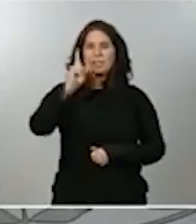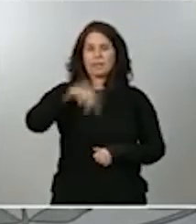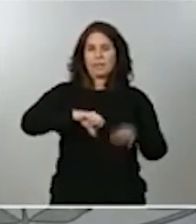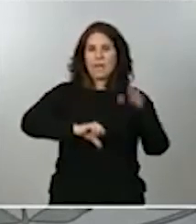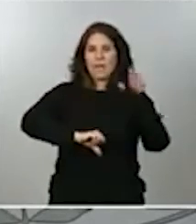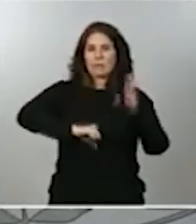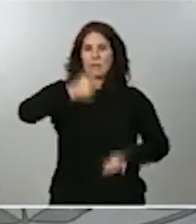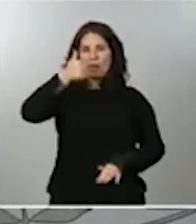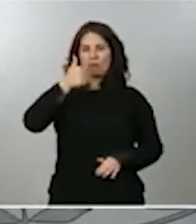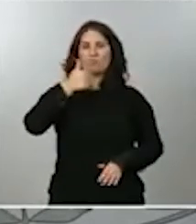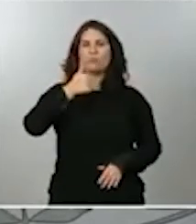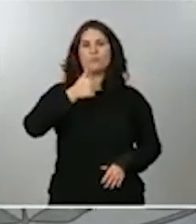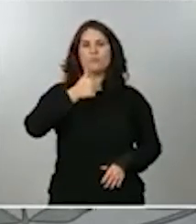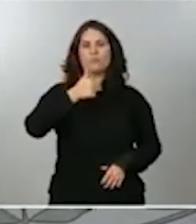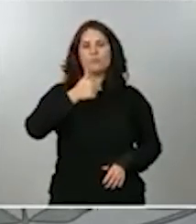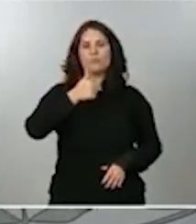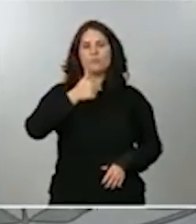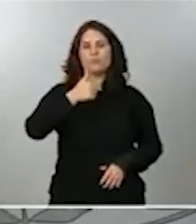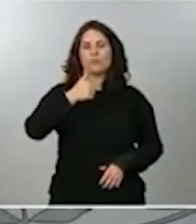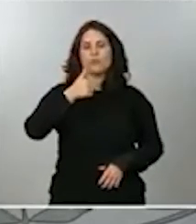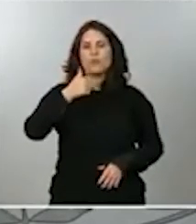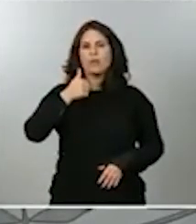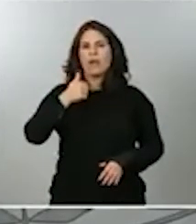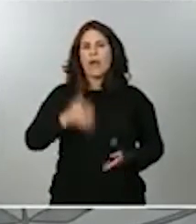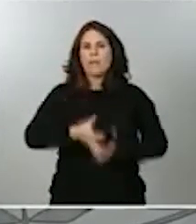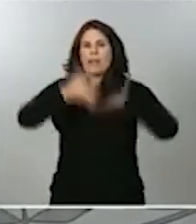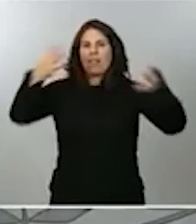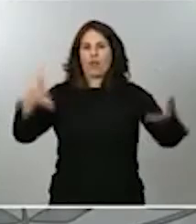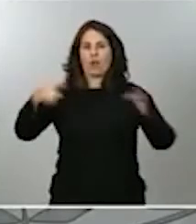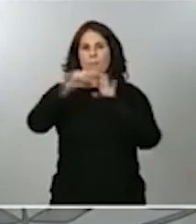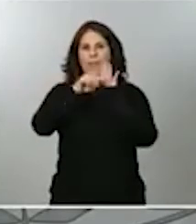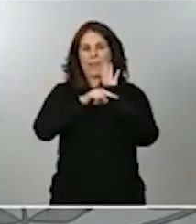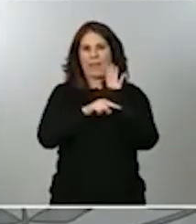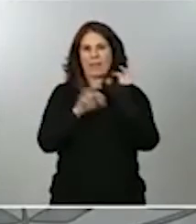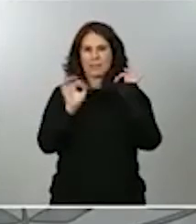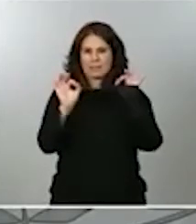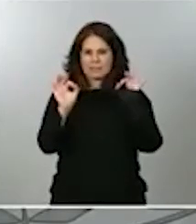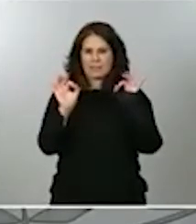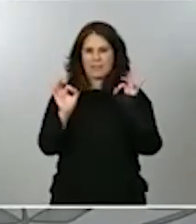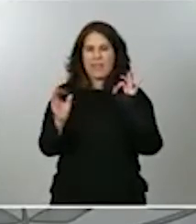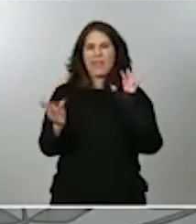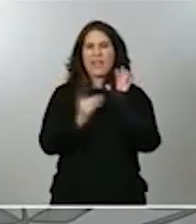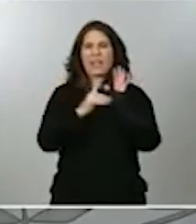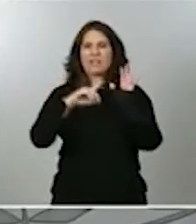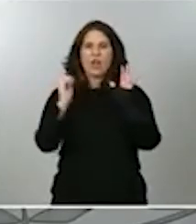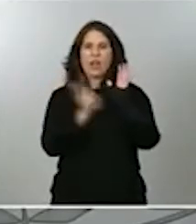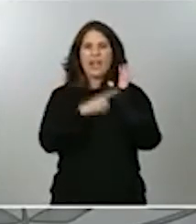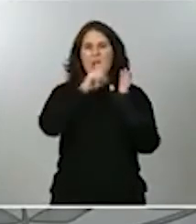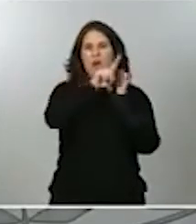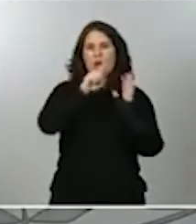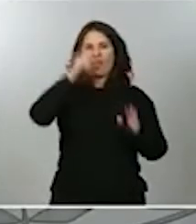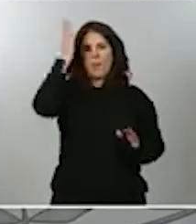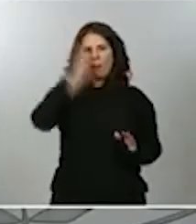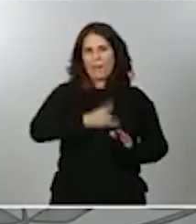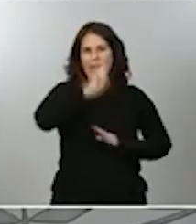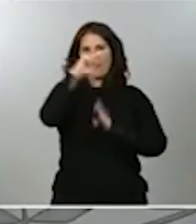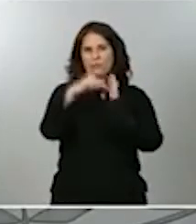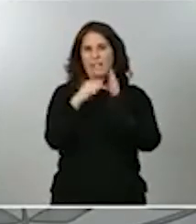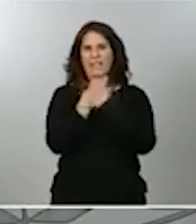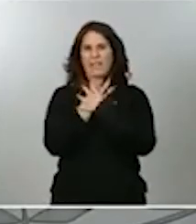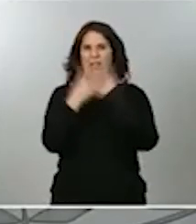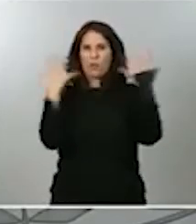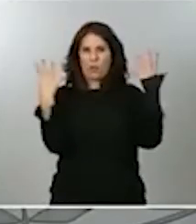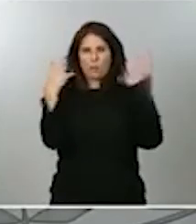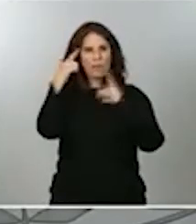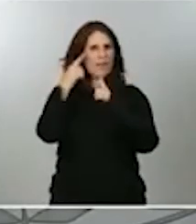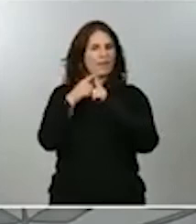momento una ampliación de las medidas contempladas en el decreto ley 11 barra 2019 para paliar los daños